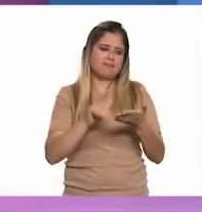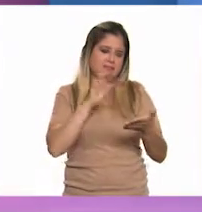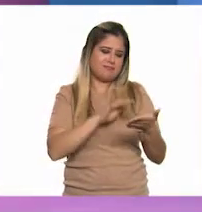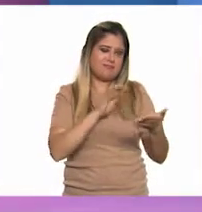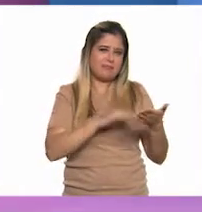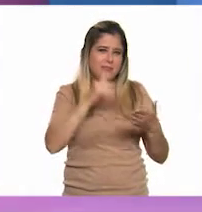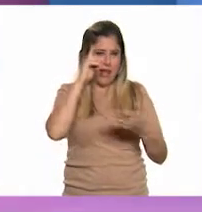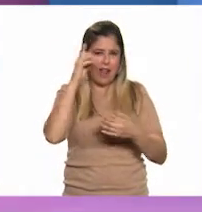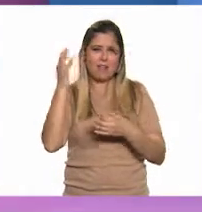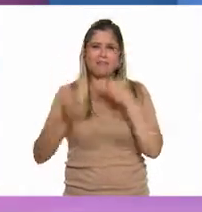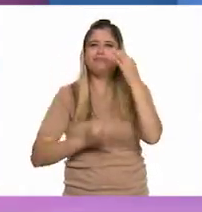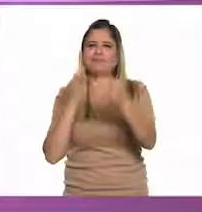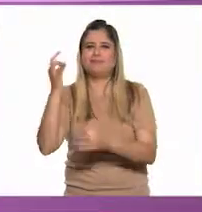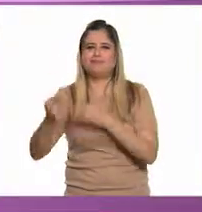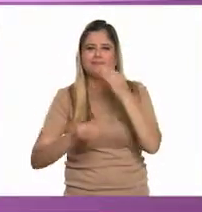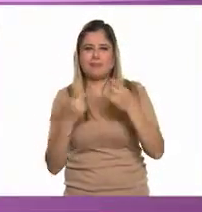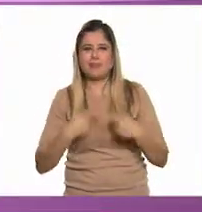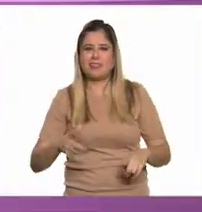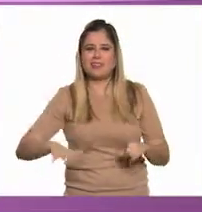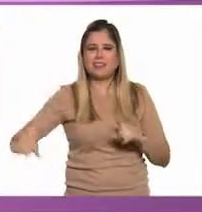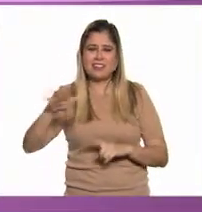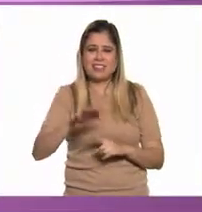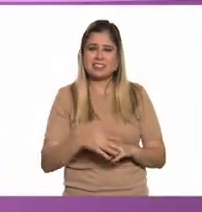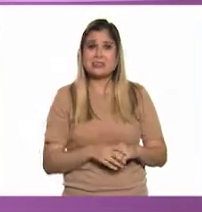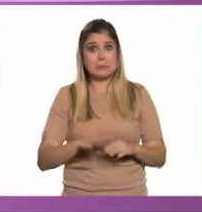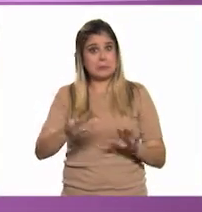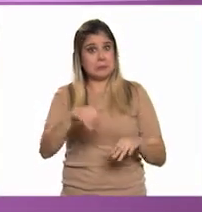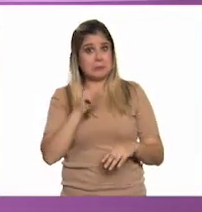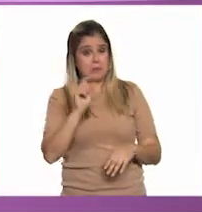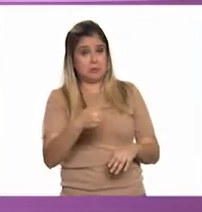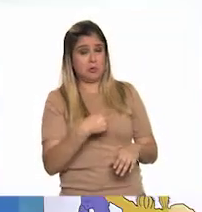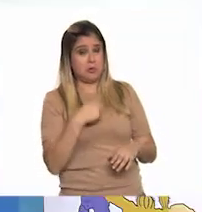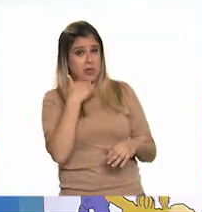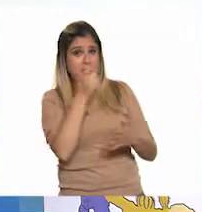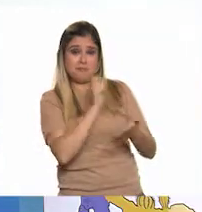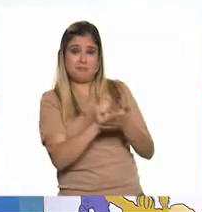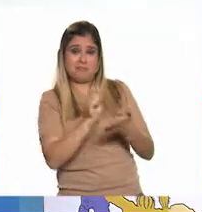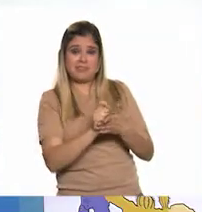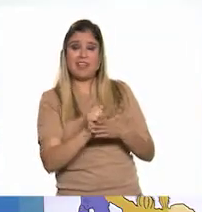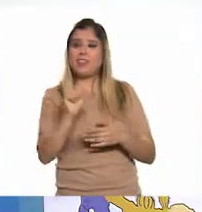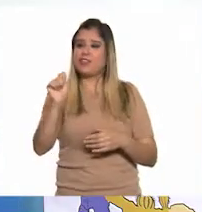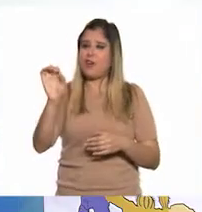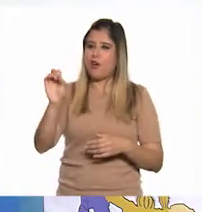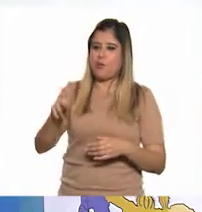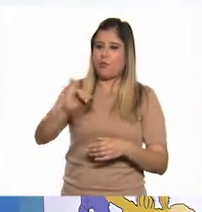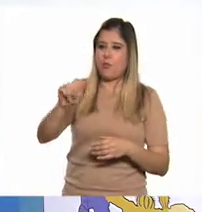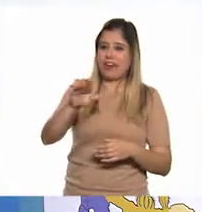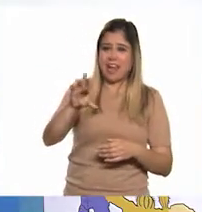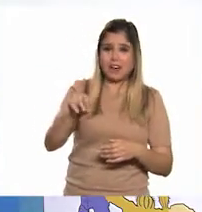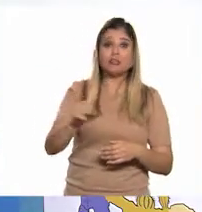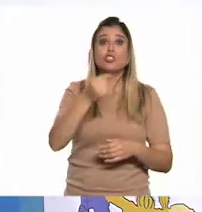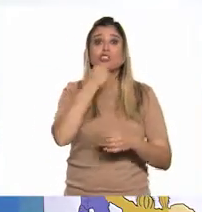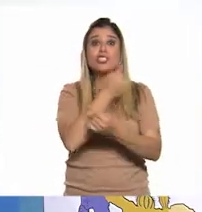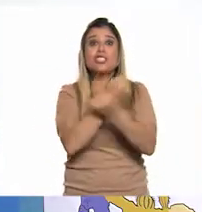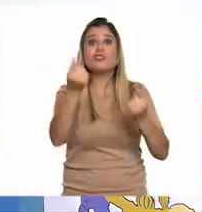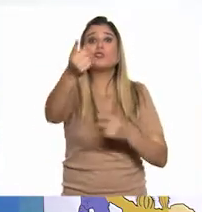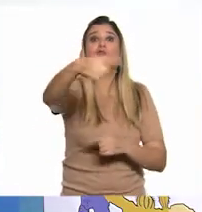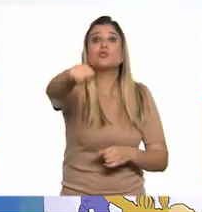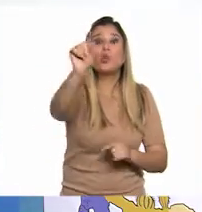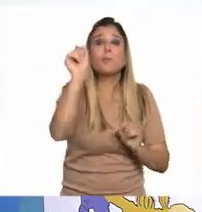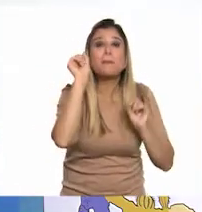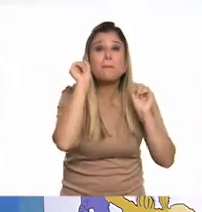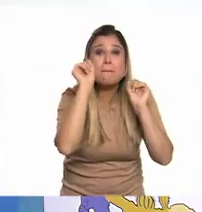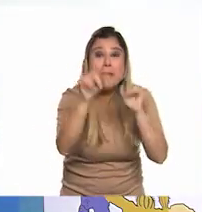divulgación. Yo también, Tom. A mí también me gustaría escribir uno. Pues, Tom, Juan Carlos y niños y niñas que nos acompañan,